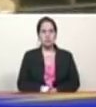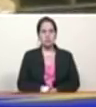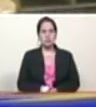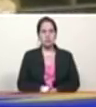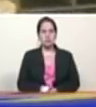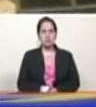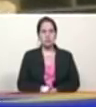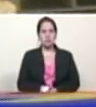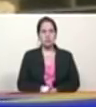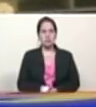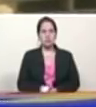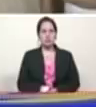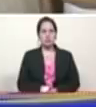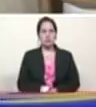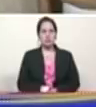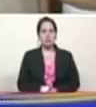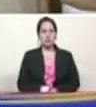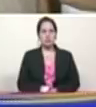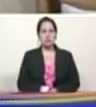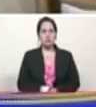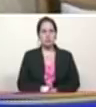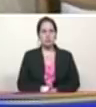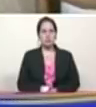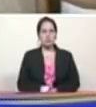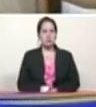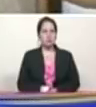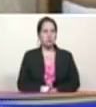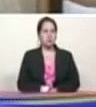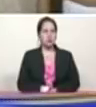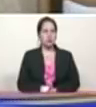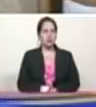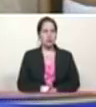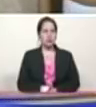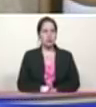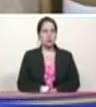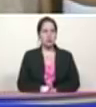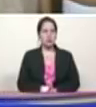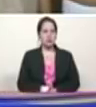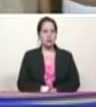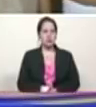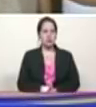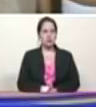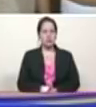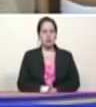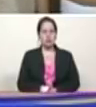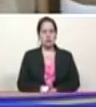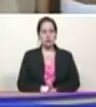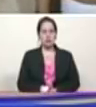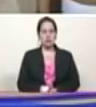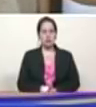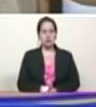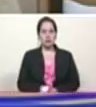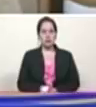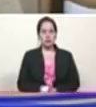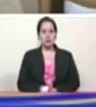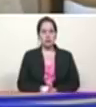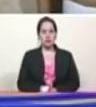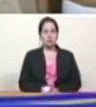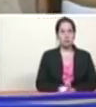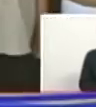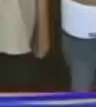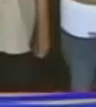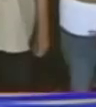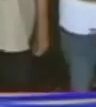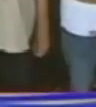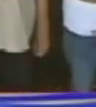a la tierra y a las circunstancias y a las costumbres y tradiciones regionales inclusive tenemos que volver a una